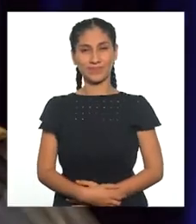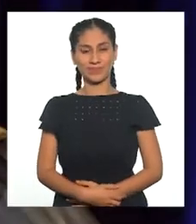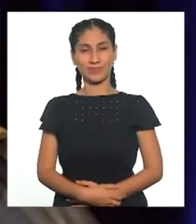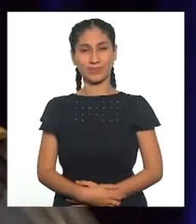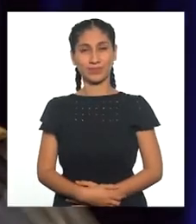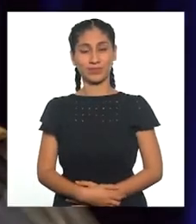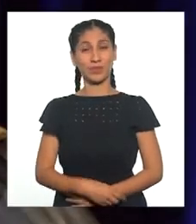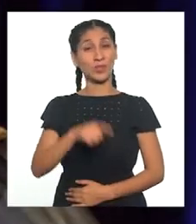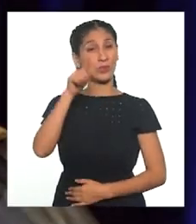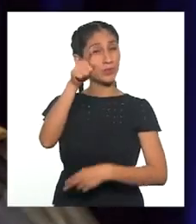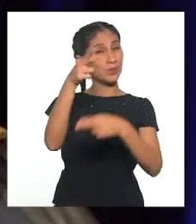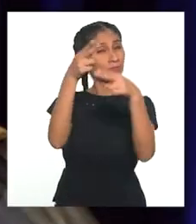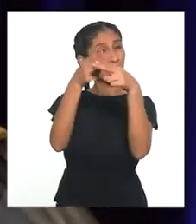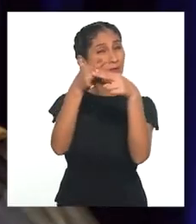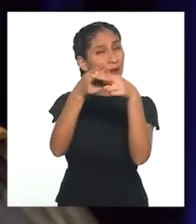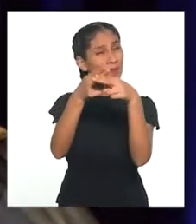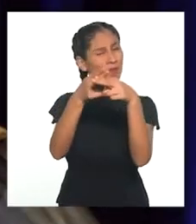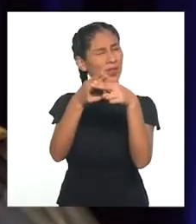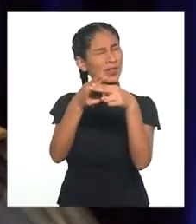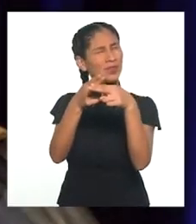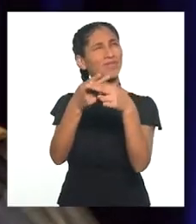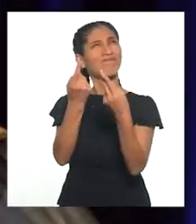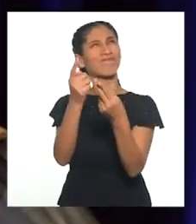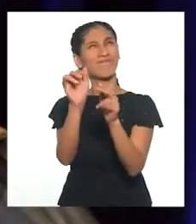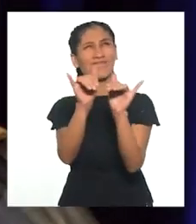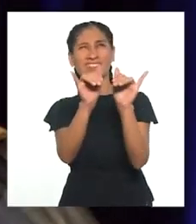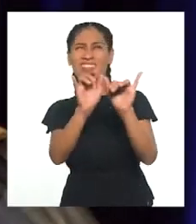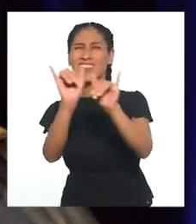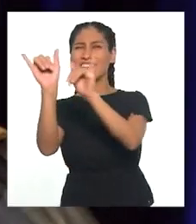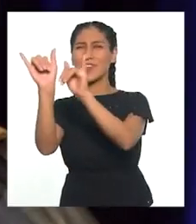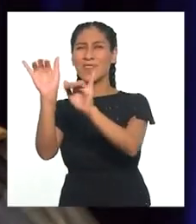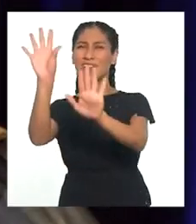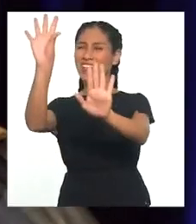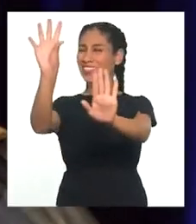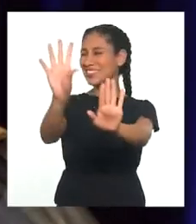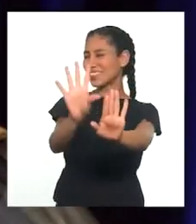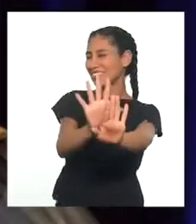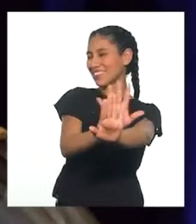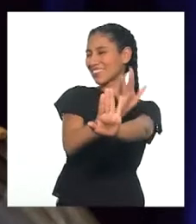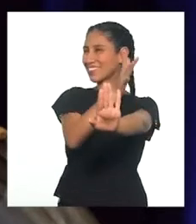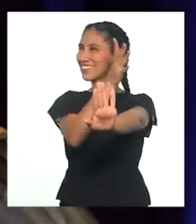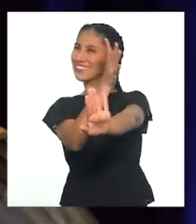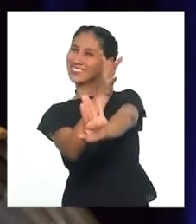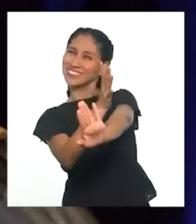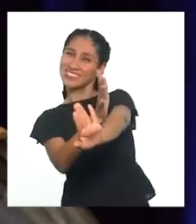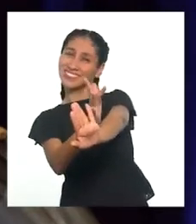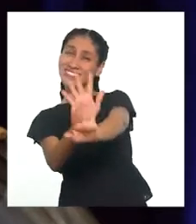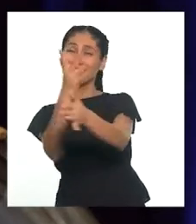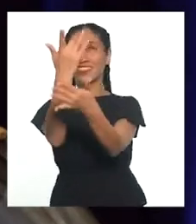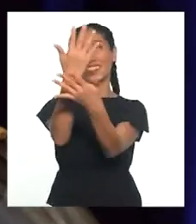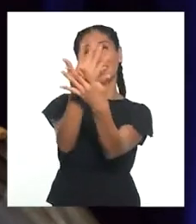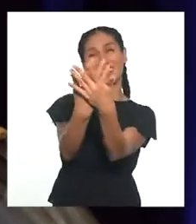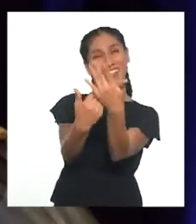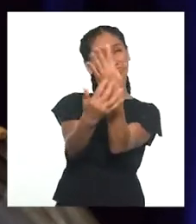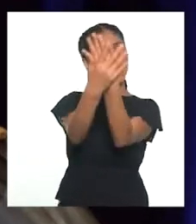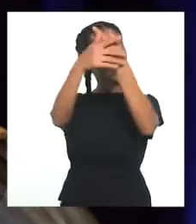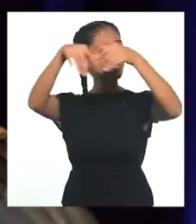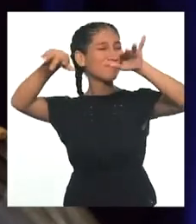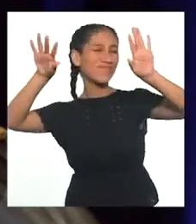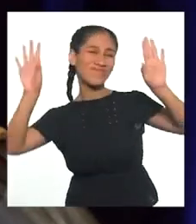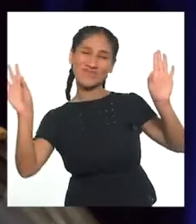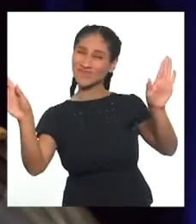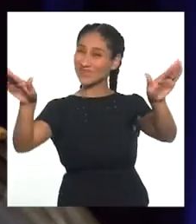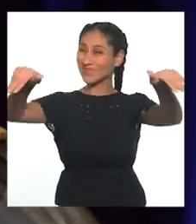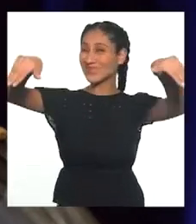Tu nombre viene lento, como las músicas humildes, y de tus manos vuelan palomas blancas.